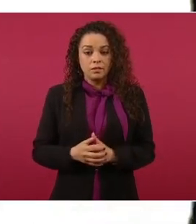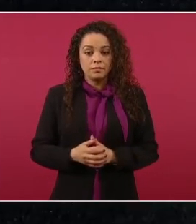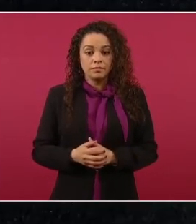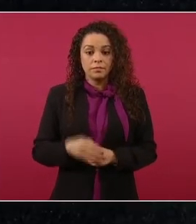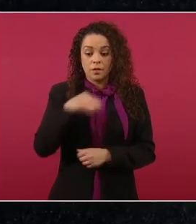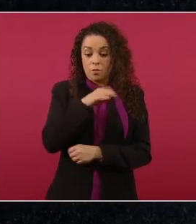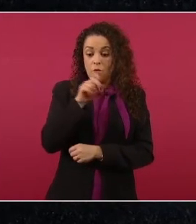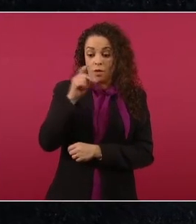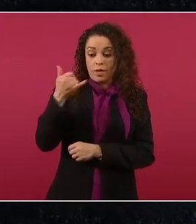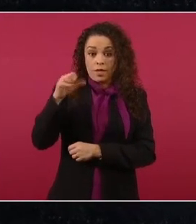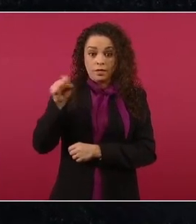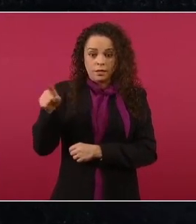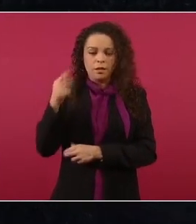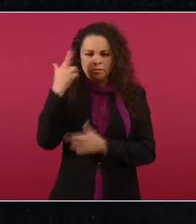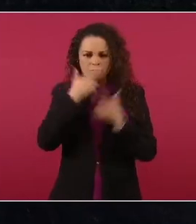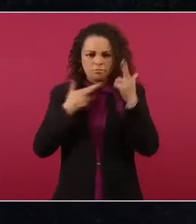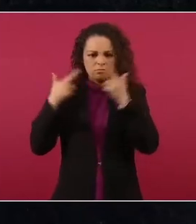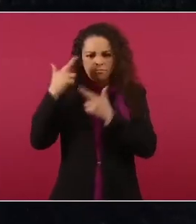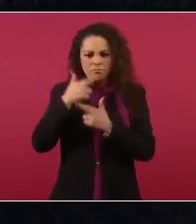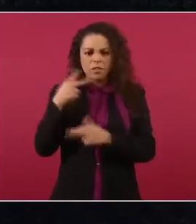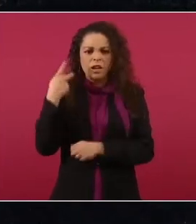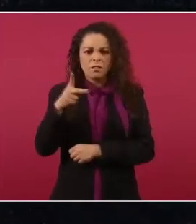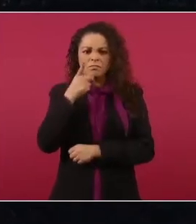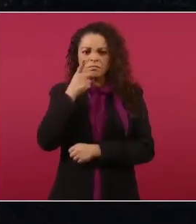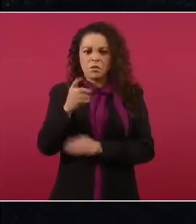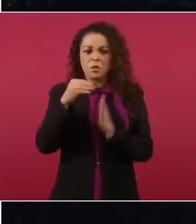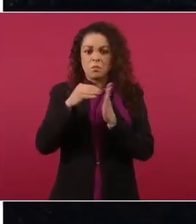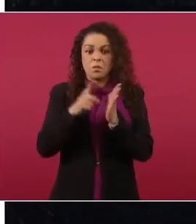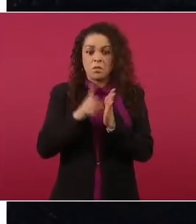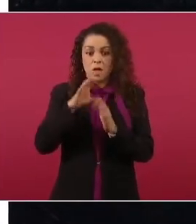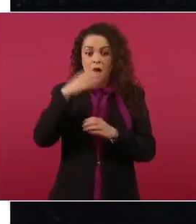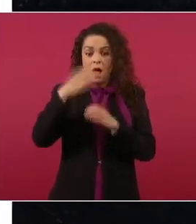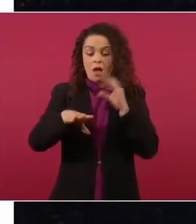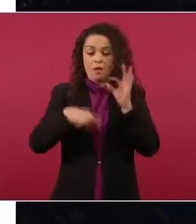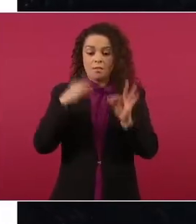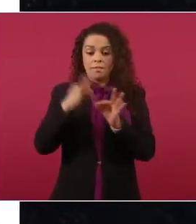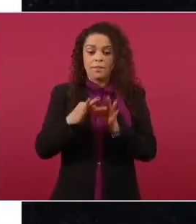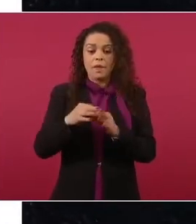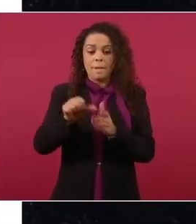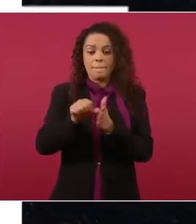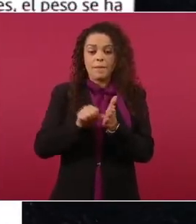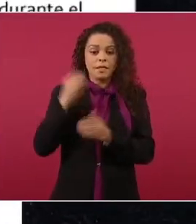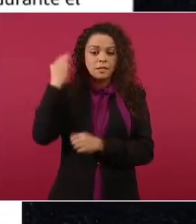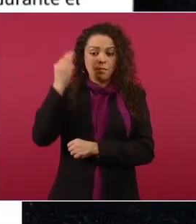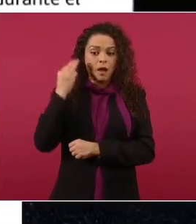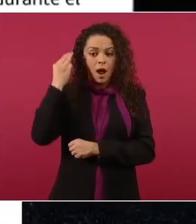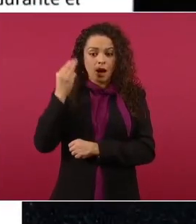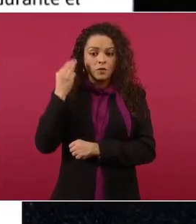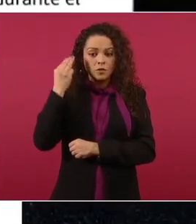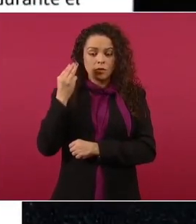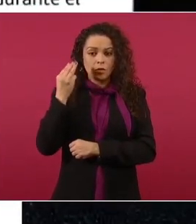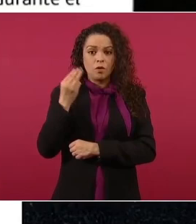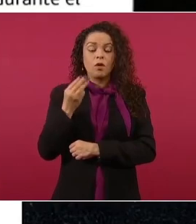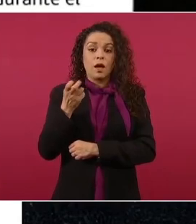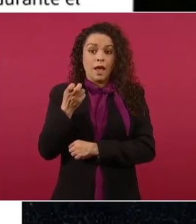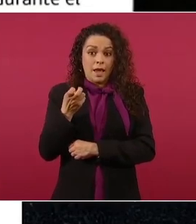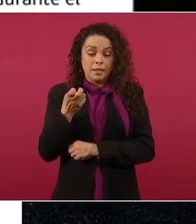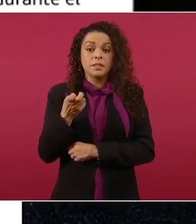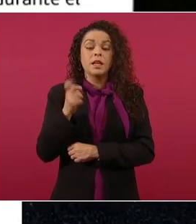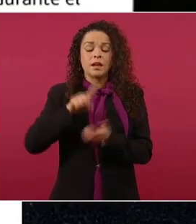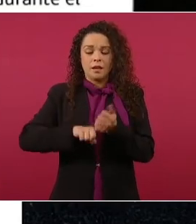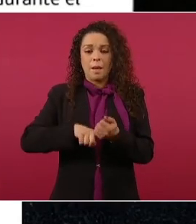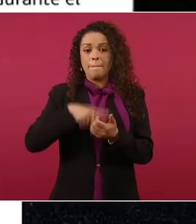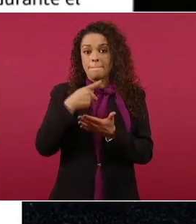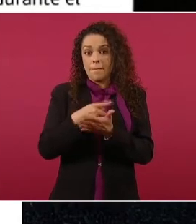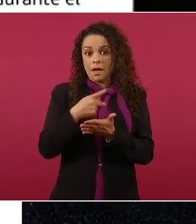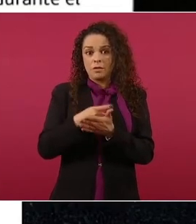Moody's también expone que según su modelo ya finalizó en marzo un periodo de retiro de liquidez y a pesar de eso, el peso